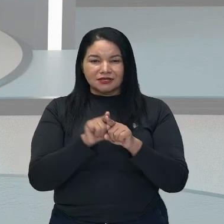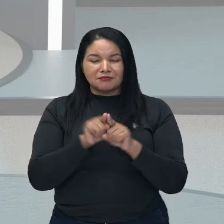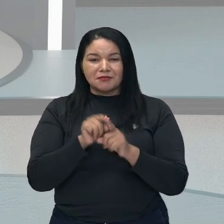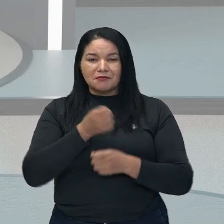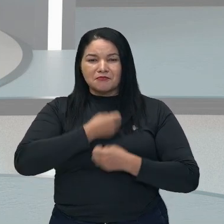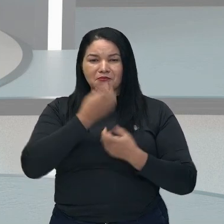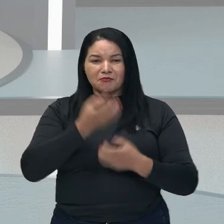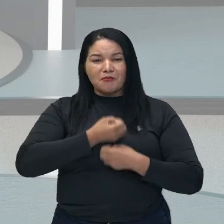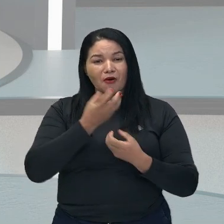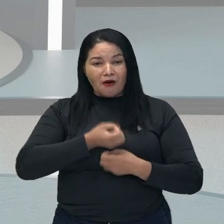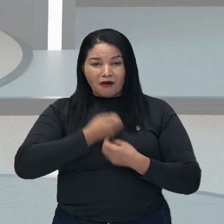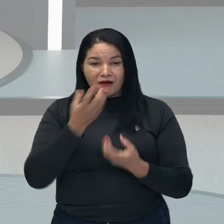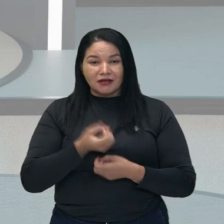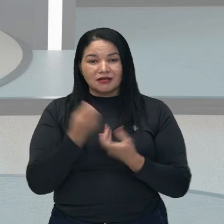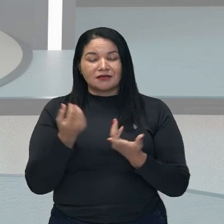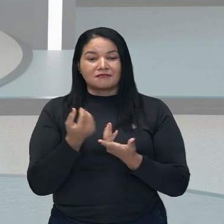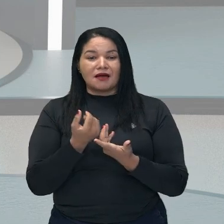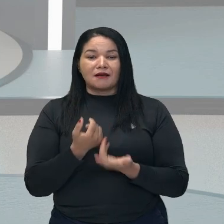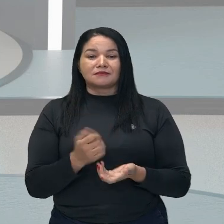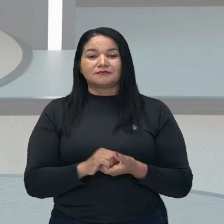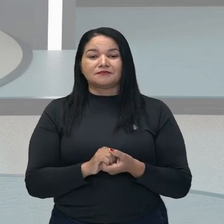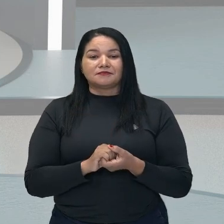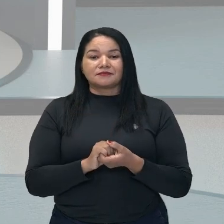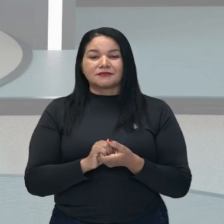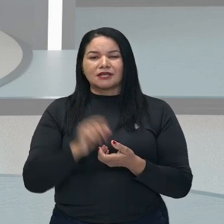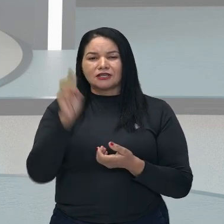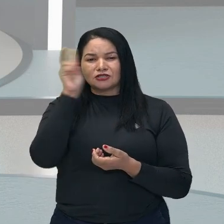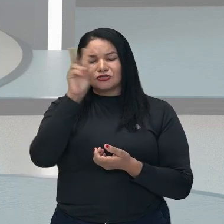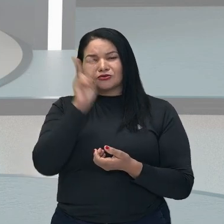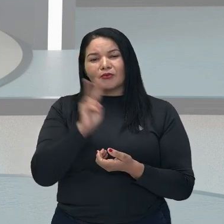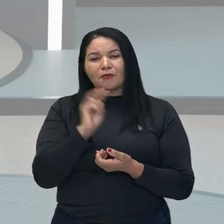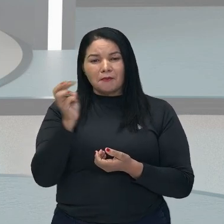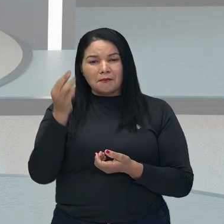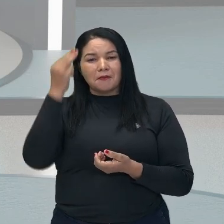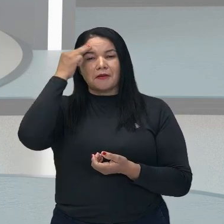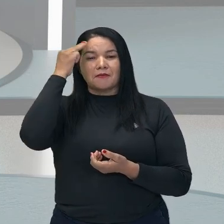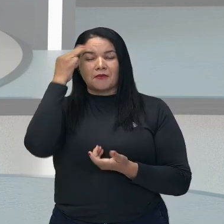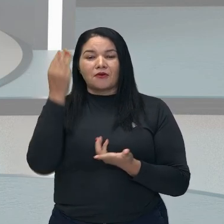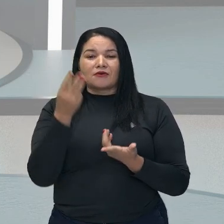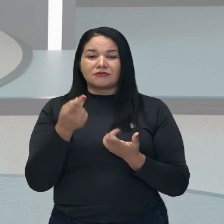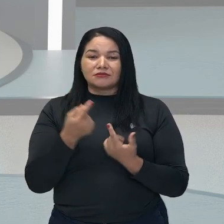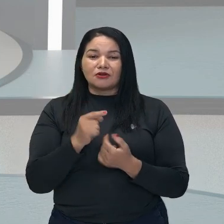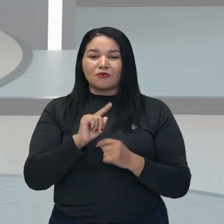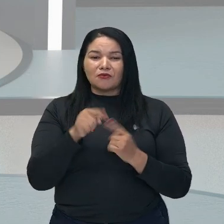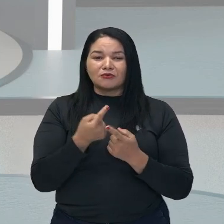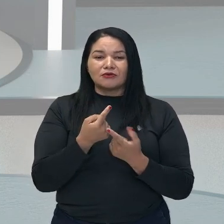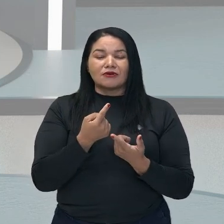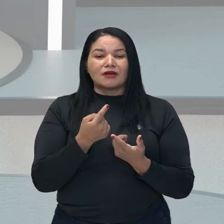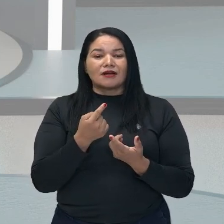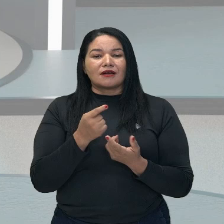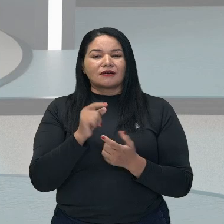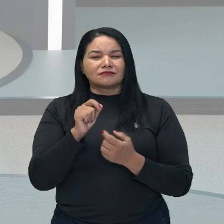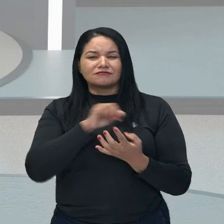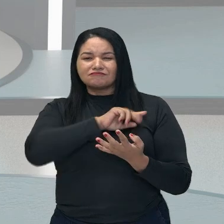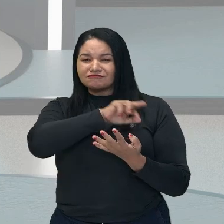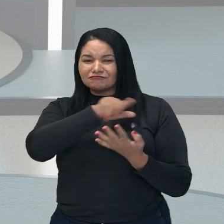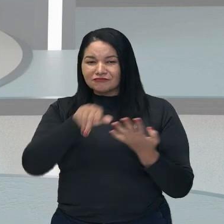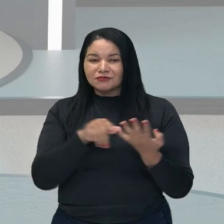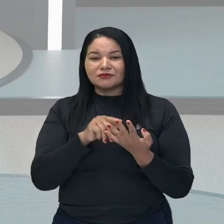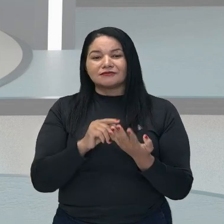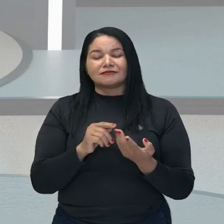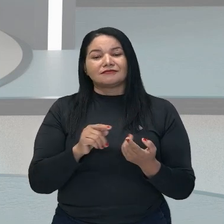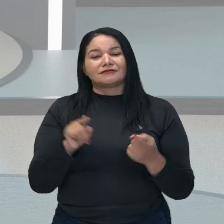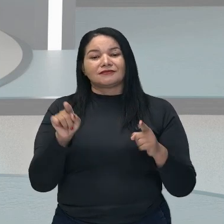épicos, biografías, memórias, anécdotas, historietas, crónicas